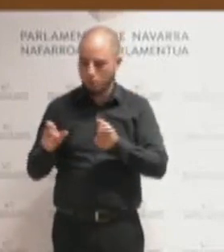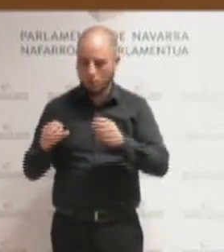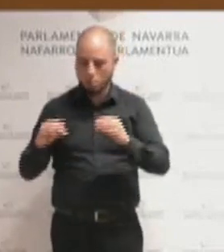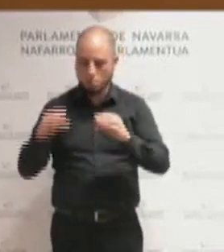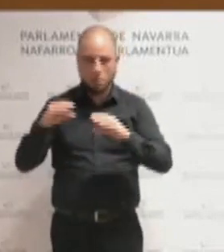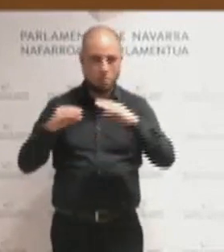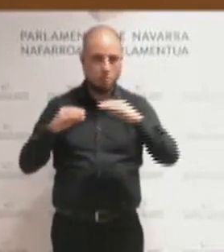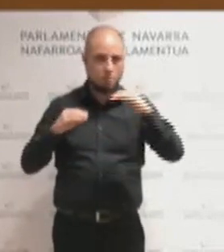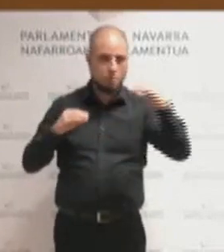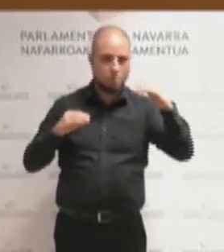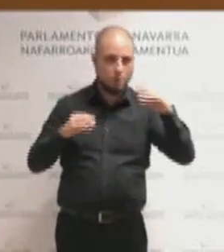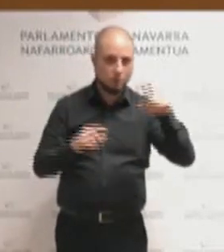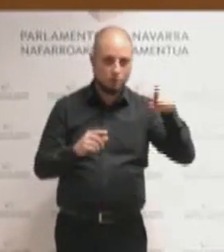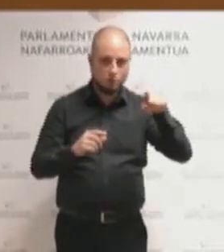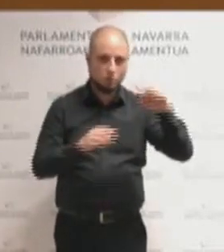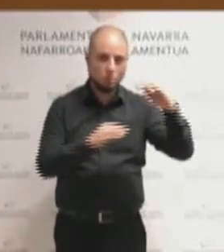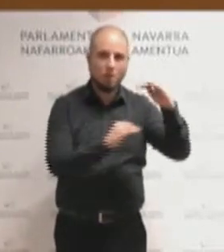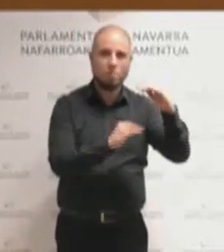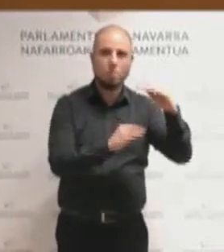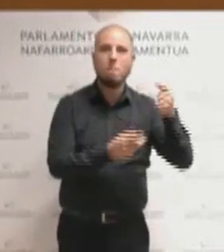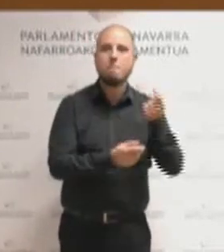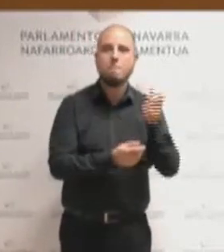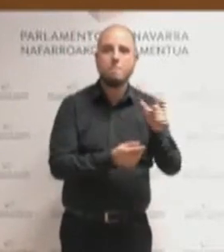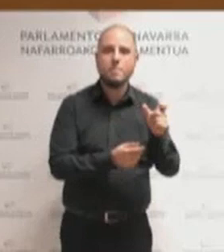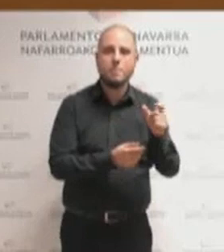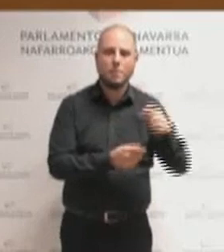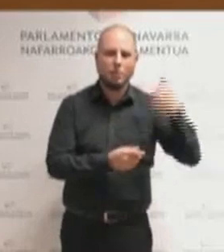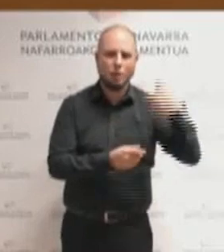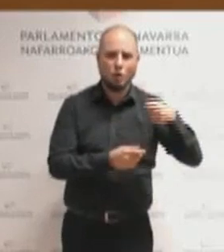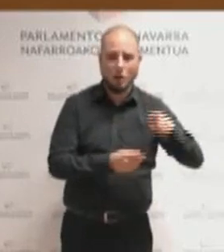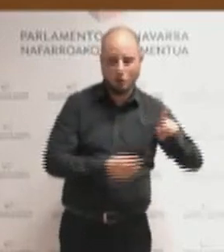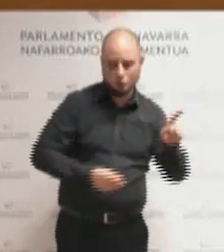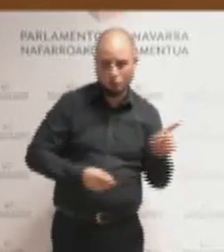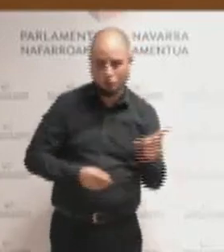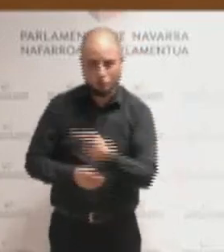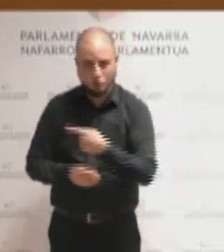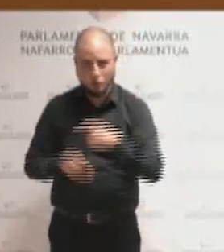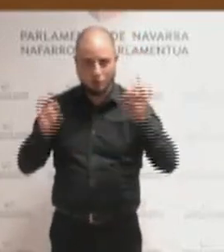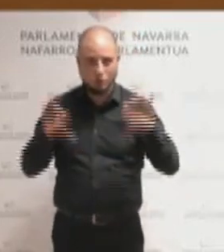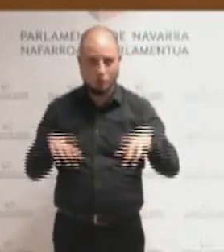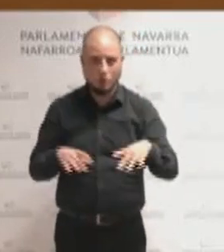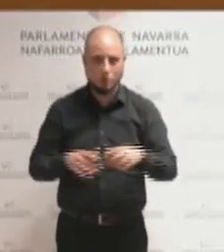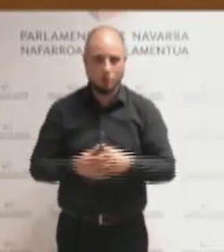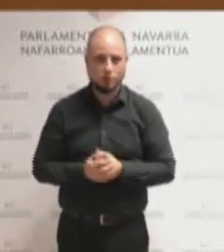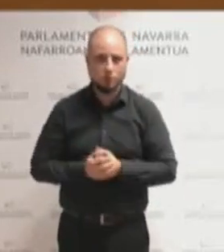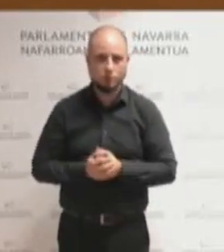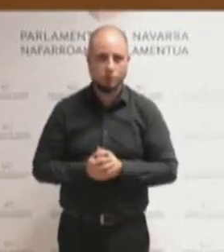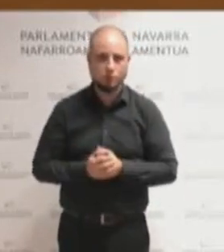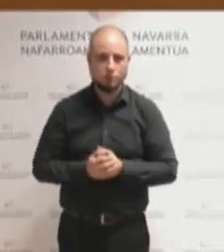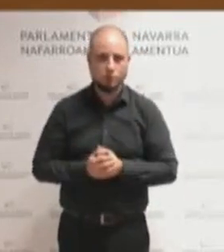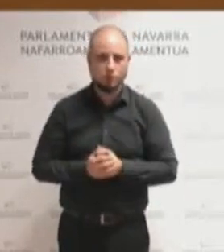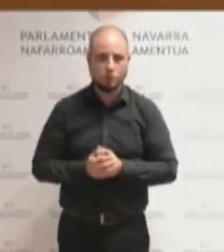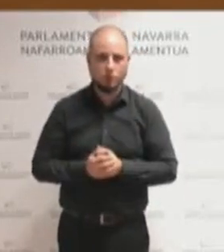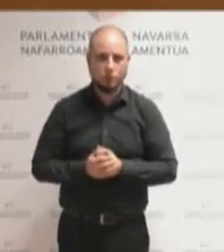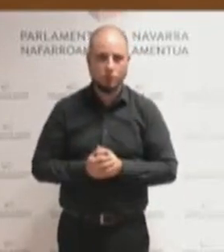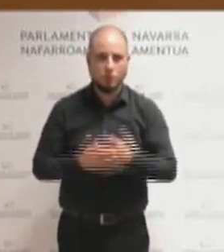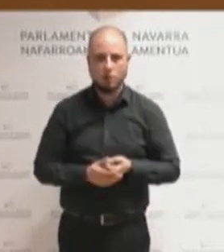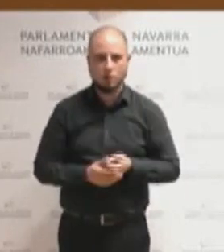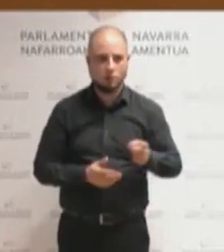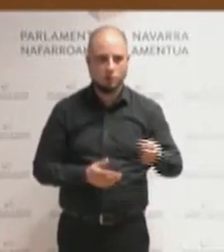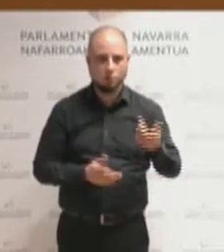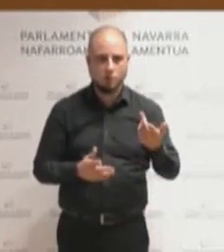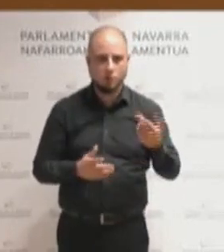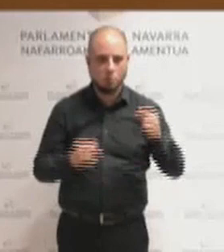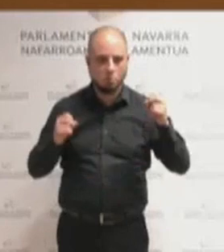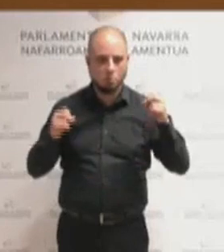estamos hablando de un sistema que favorece la especulación, estamos hablando de un sistema totalmente injusto